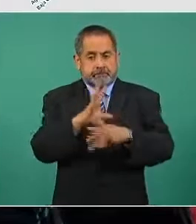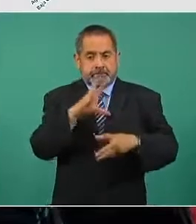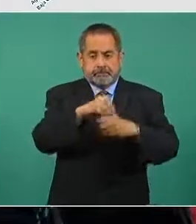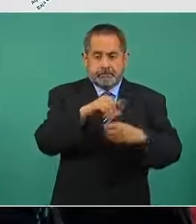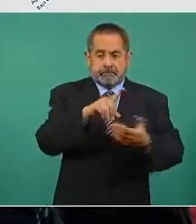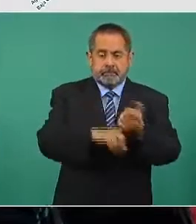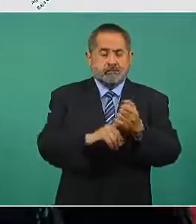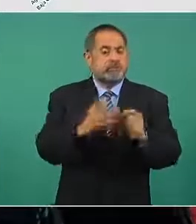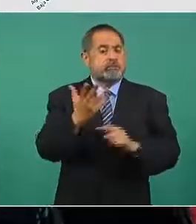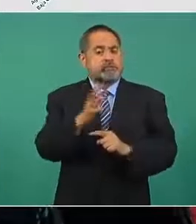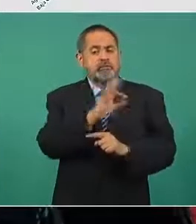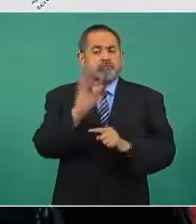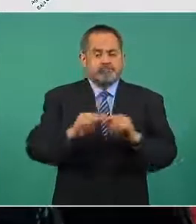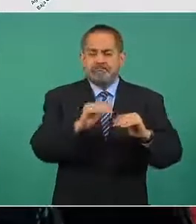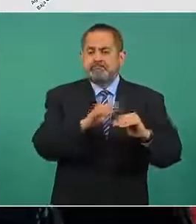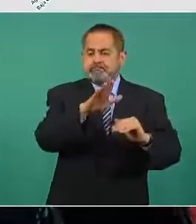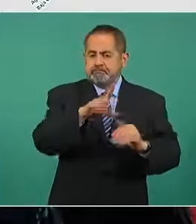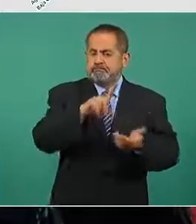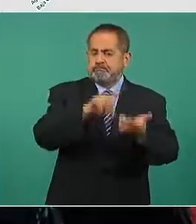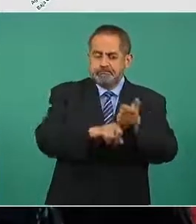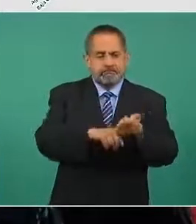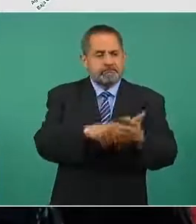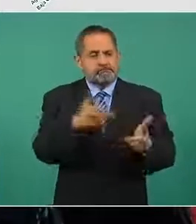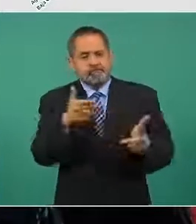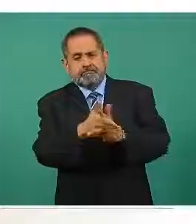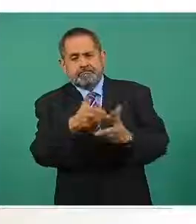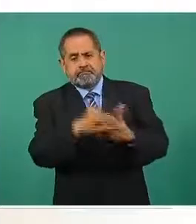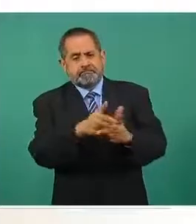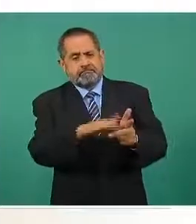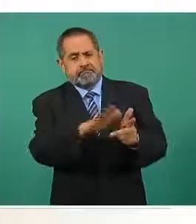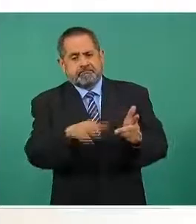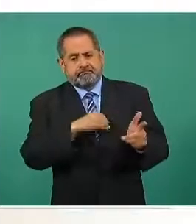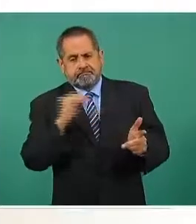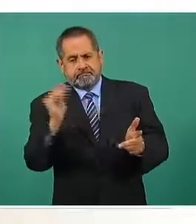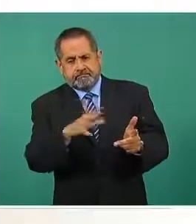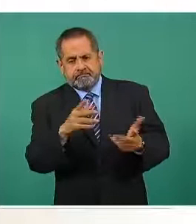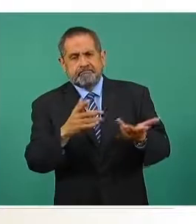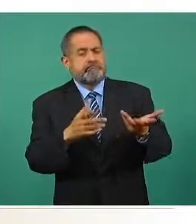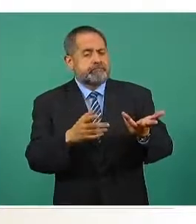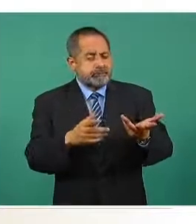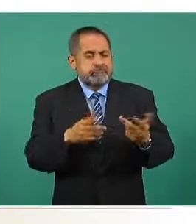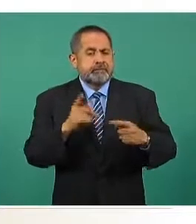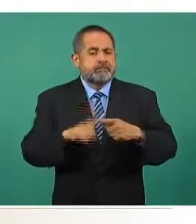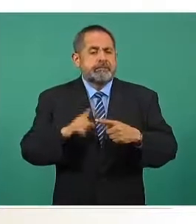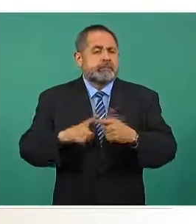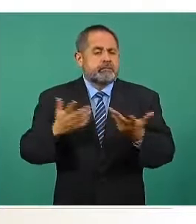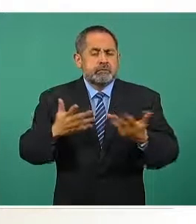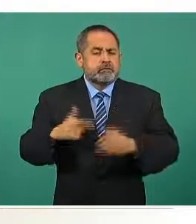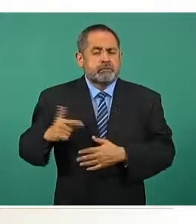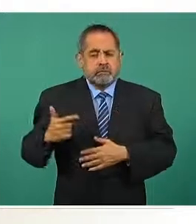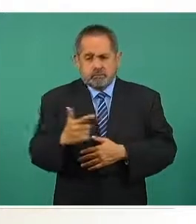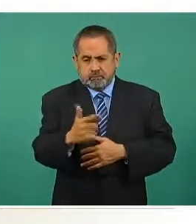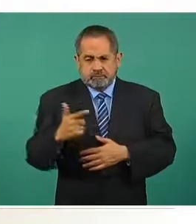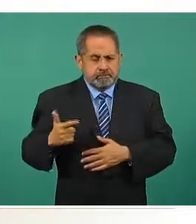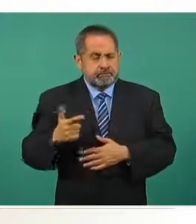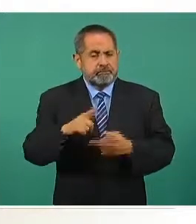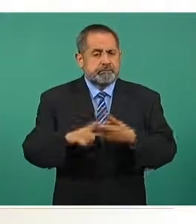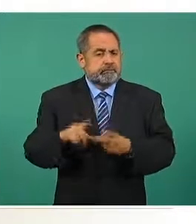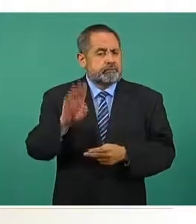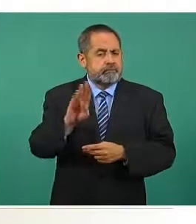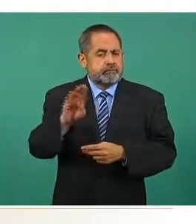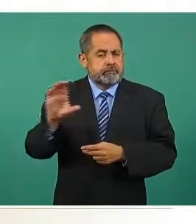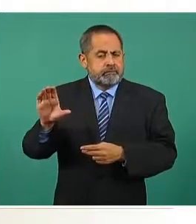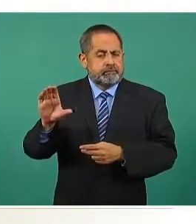% de las víctimas de homicidio doloso ellos son guanajuato baja